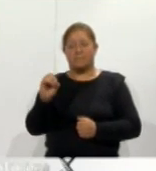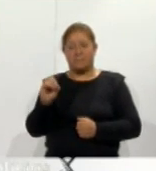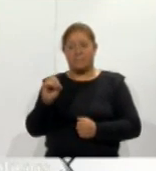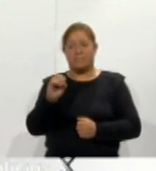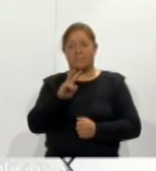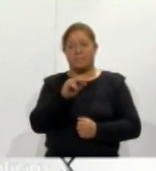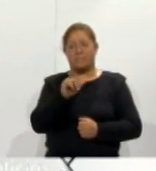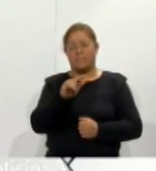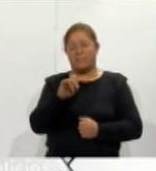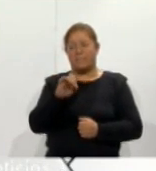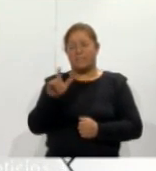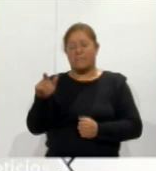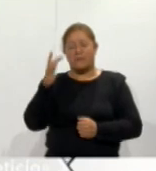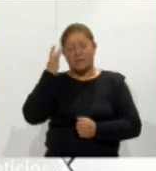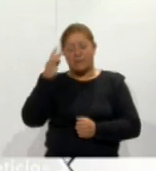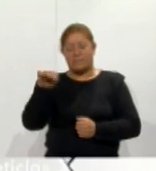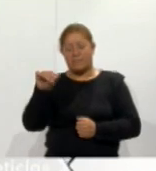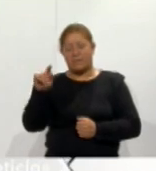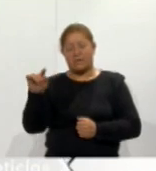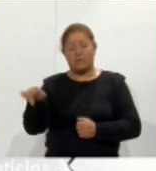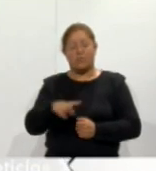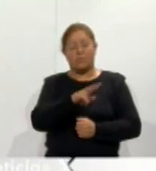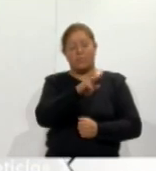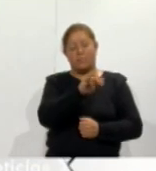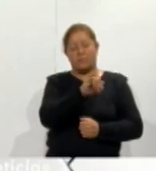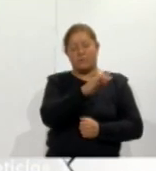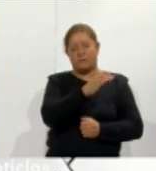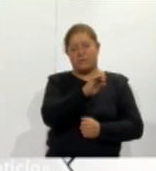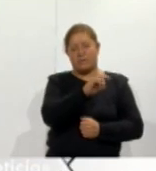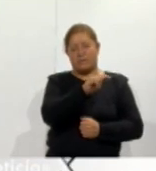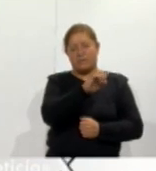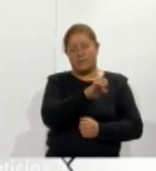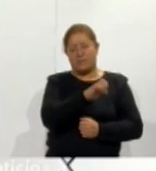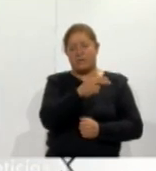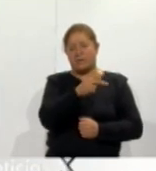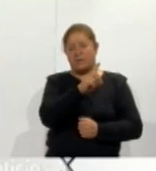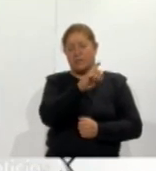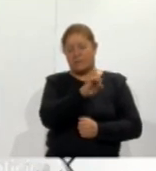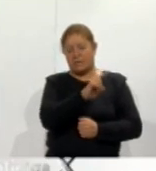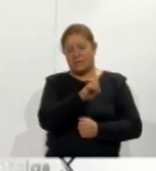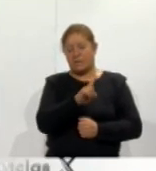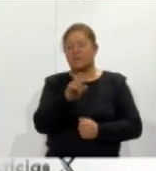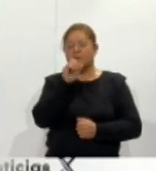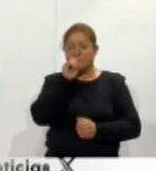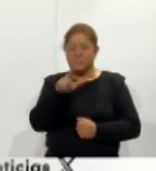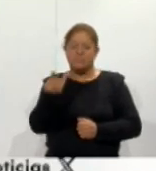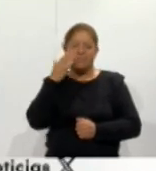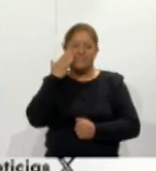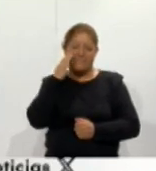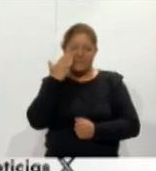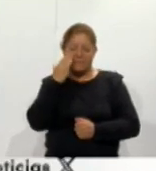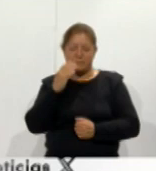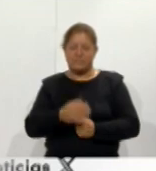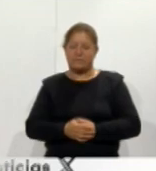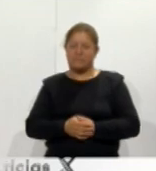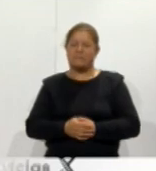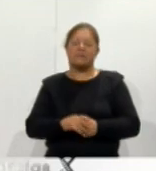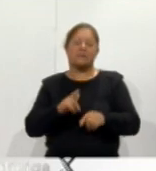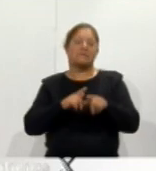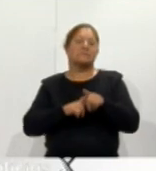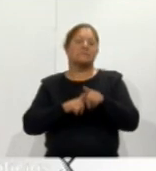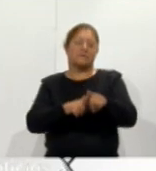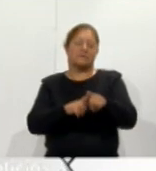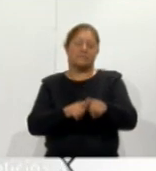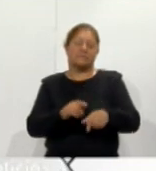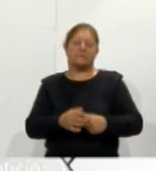muchos saludos y a Vicente Hernández que también se comunicó con nosotros a través de Facebook continuamos con más información